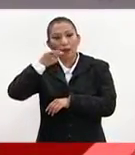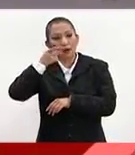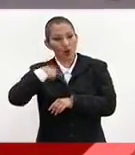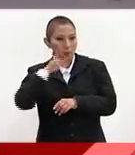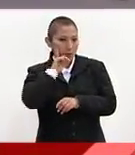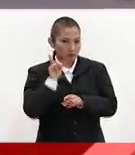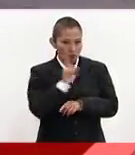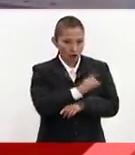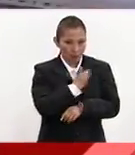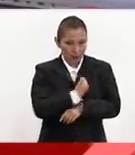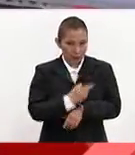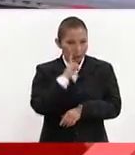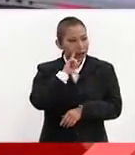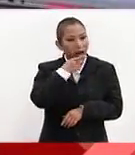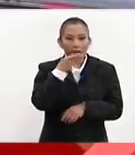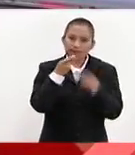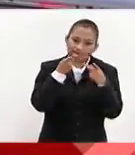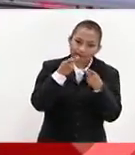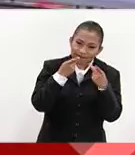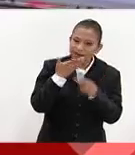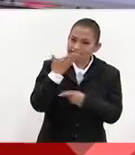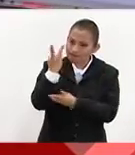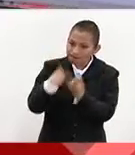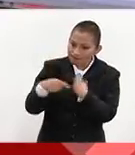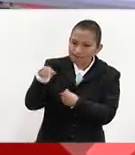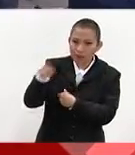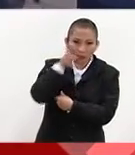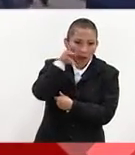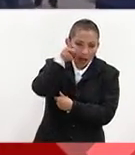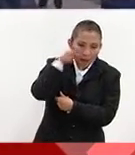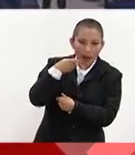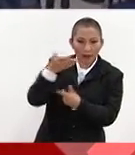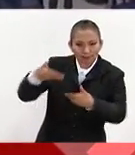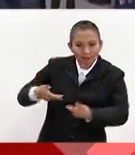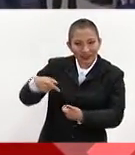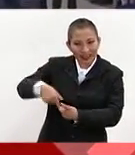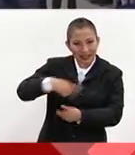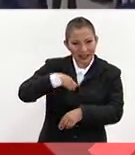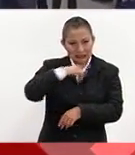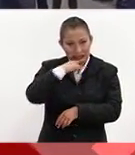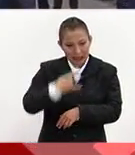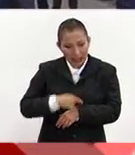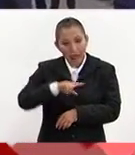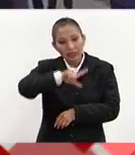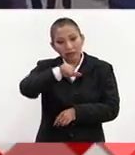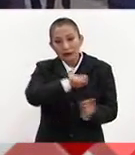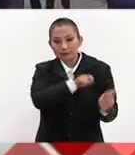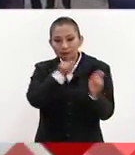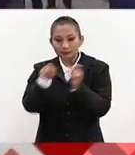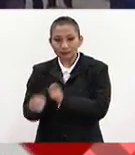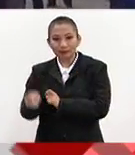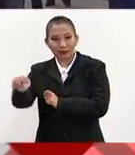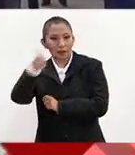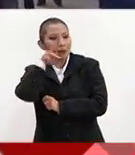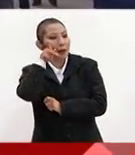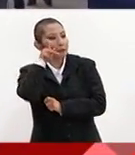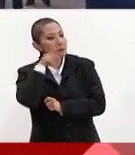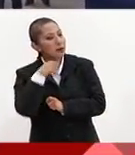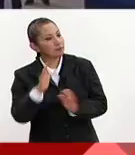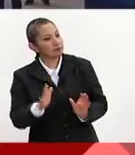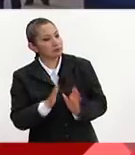presidenta Bachelet para saludar, para darle la bienvenida al Papa acá a este país. Y luego el Papa